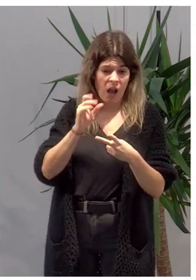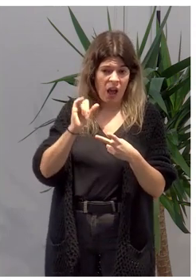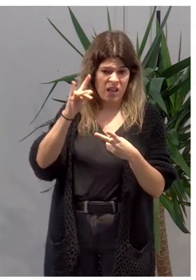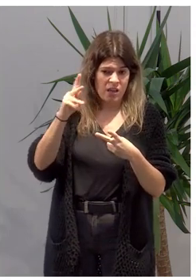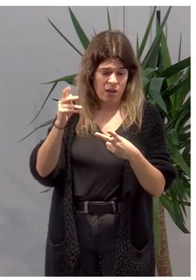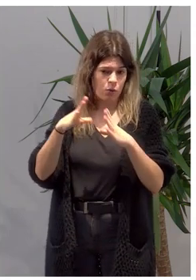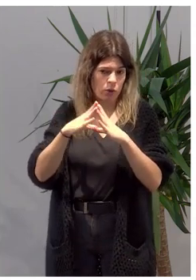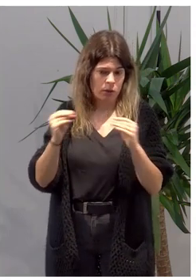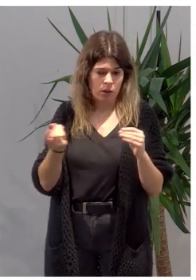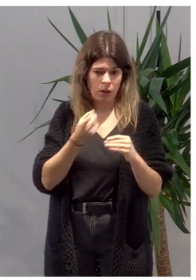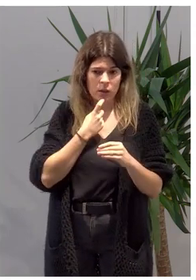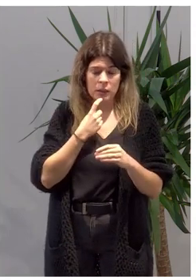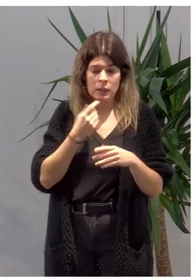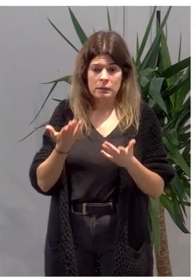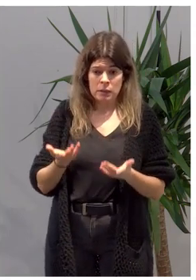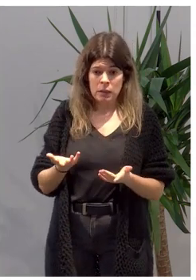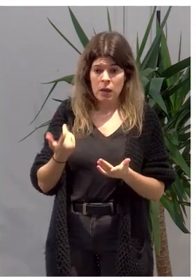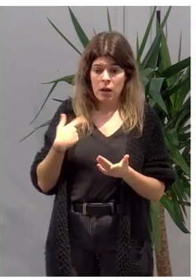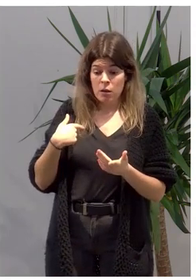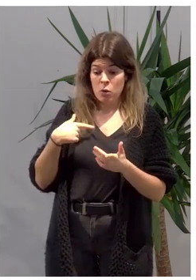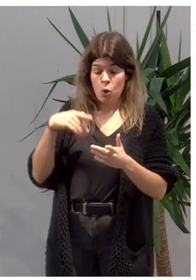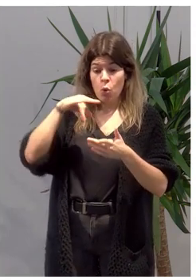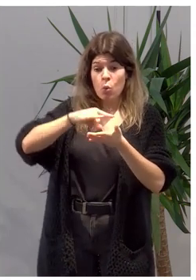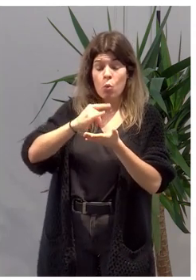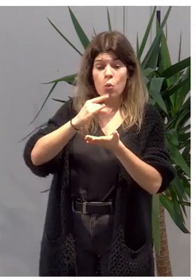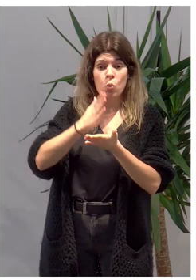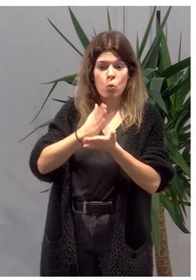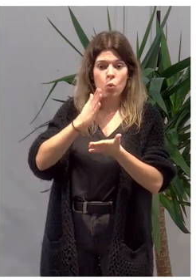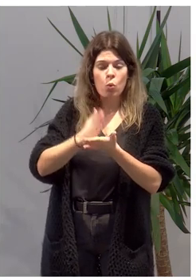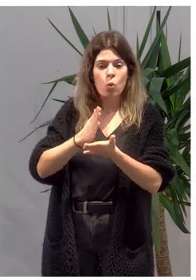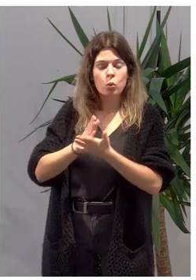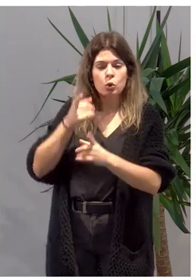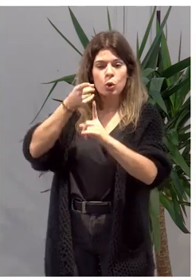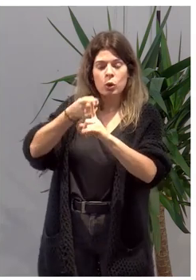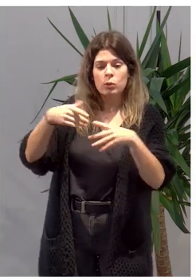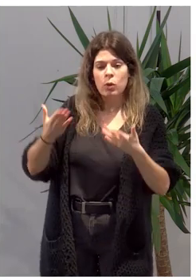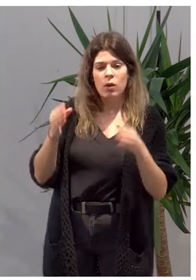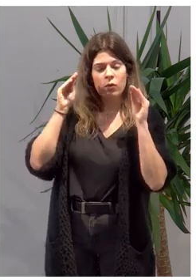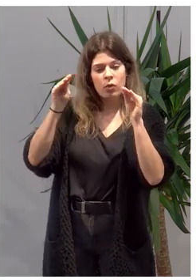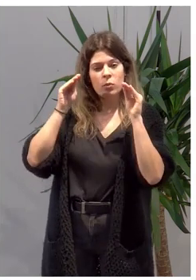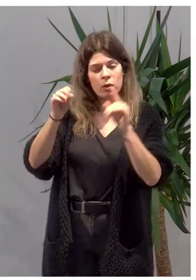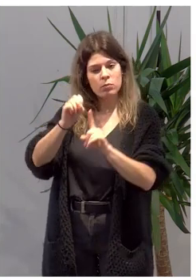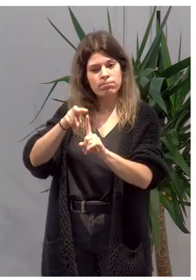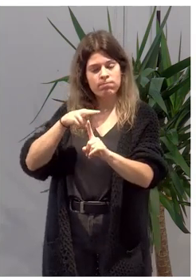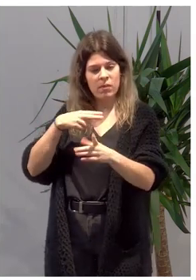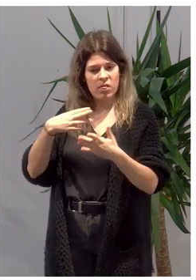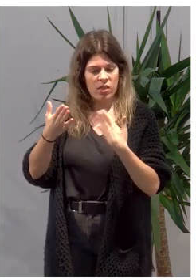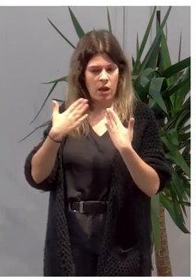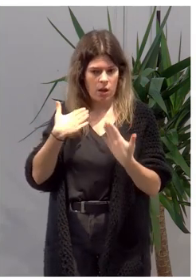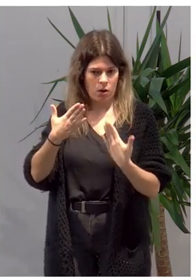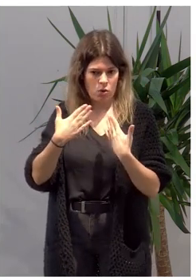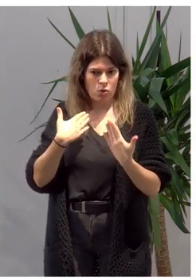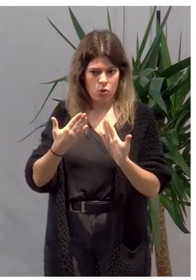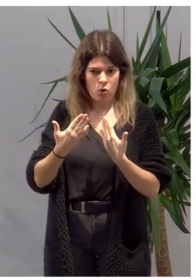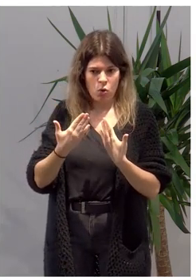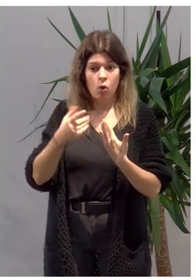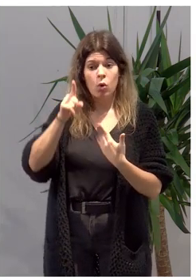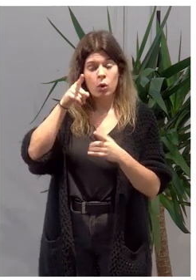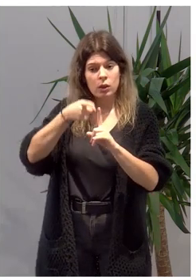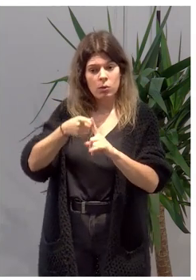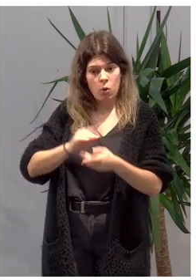Punia. La finalidad que tiene este curso es la formación en enfoque dialógico y para mejorar las